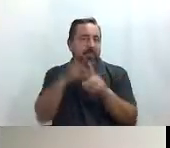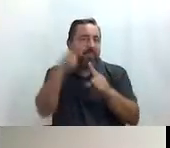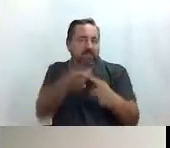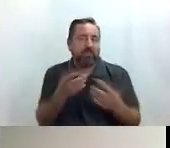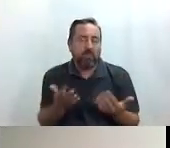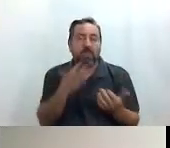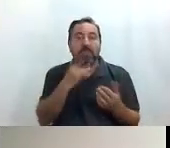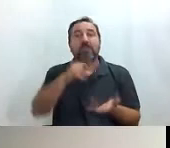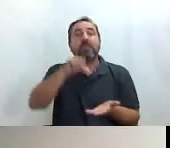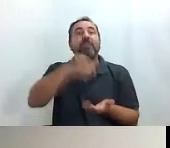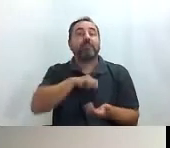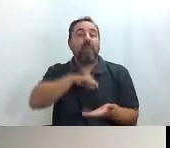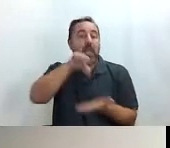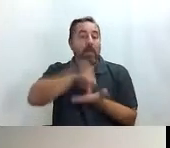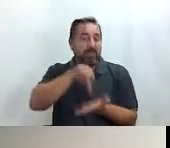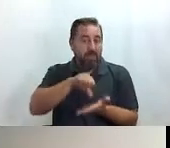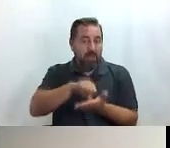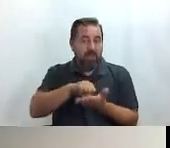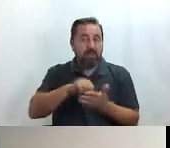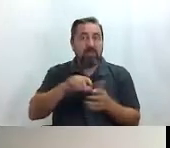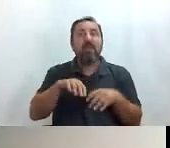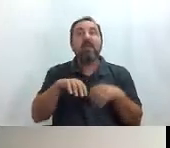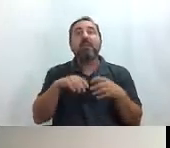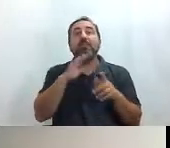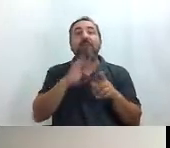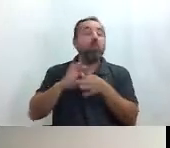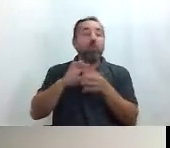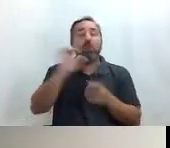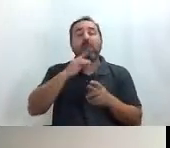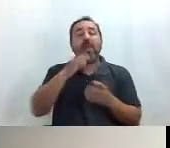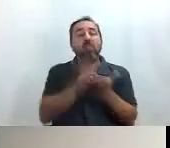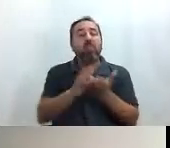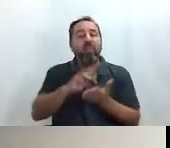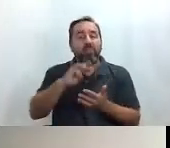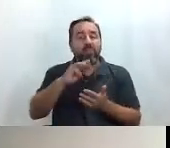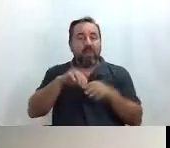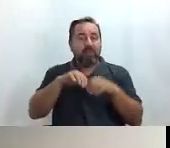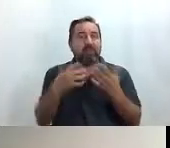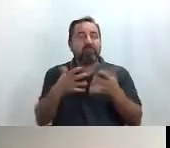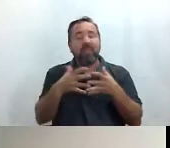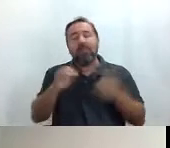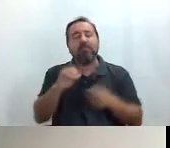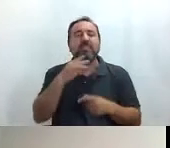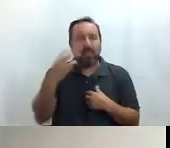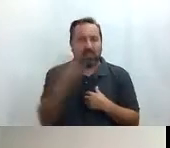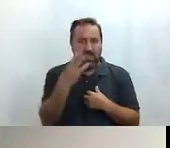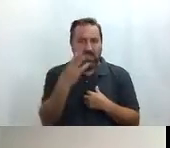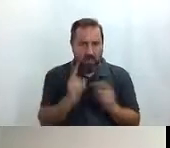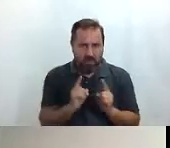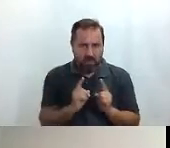aparte de ser la capital de España y la tercera ciudad más grande de la Unión Europea, pues eso aporta, pues, unas cifras